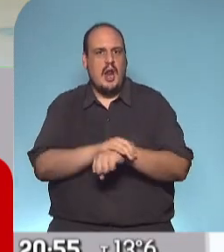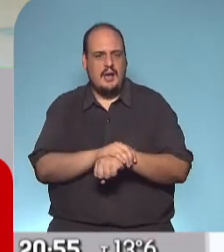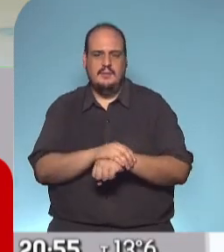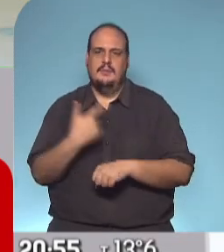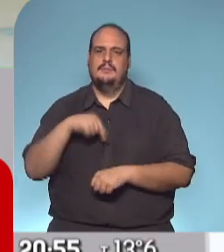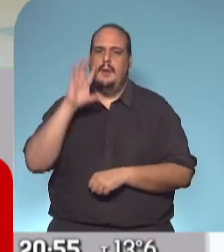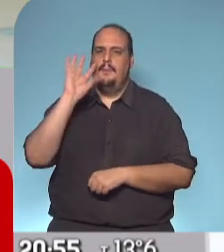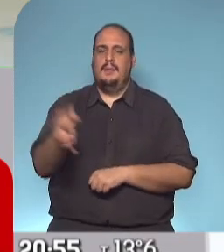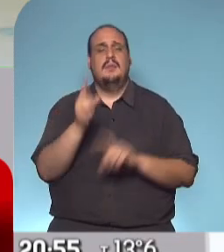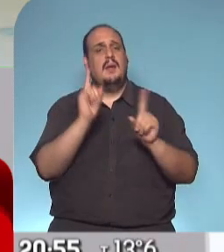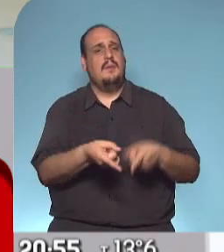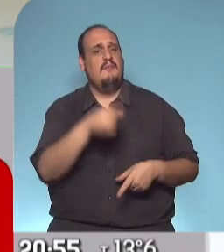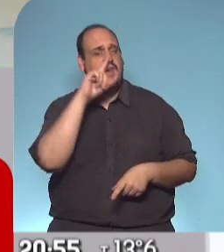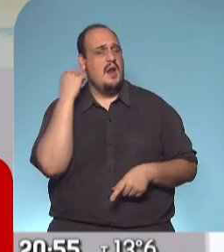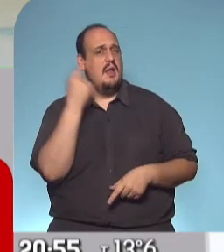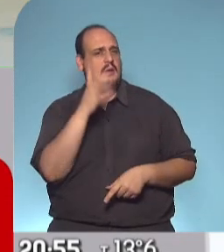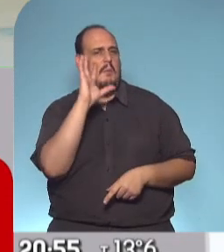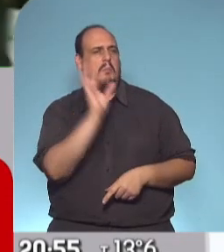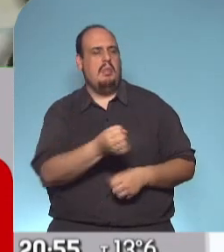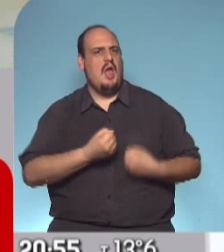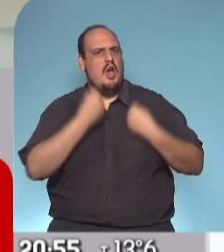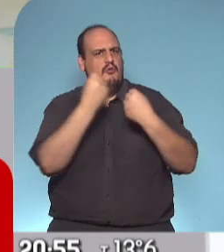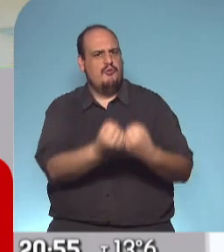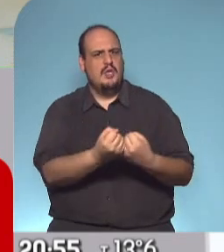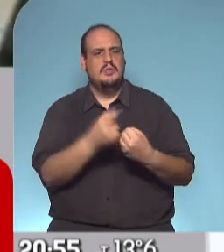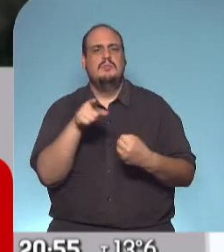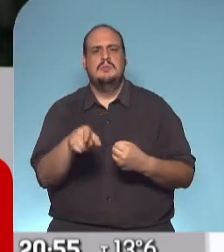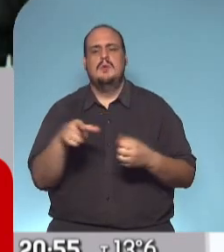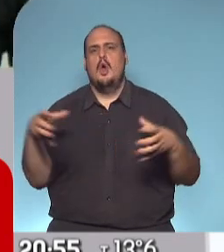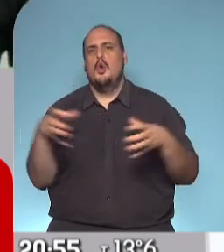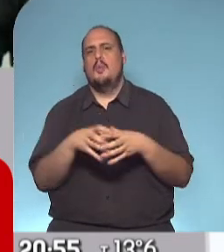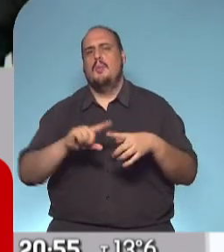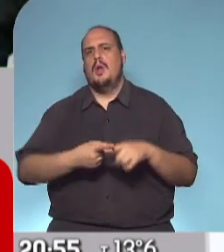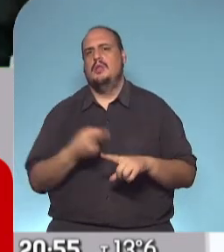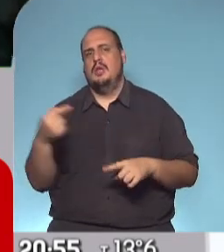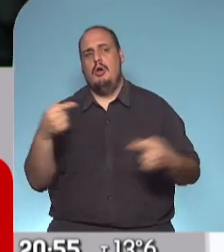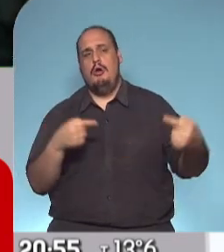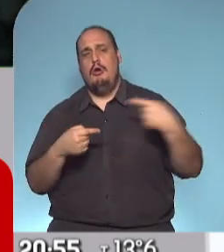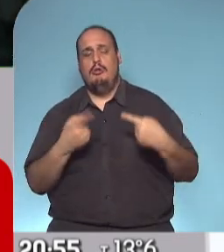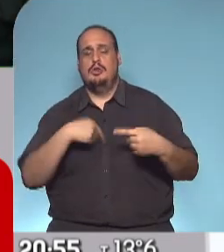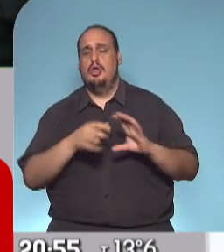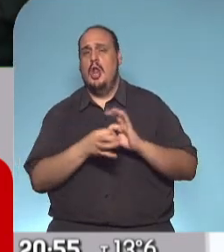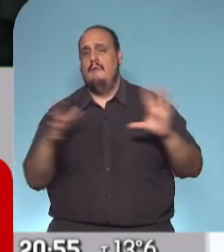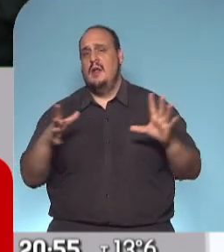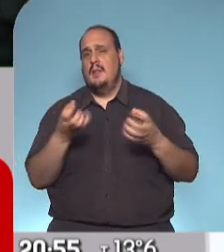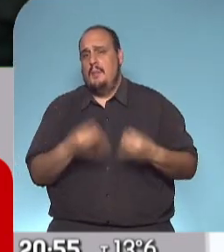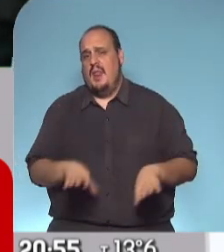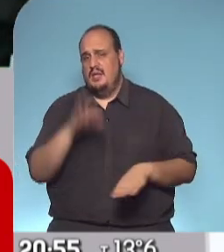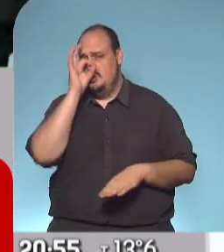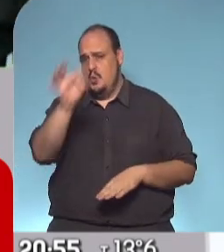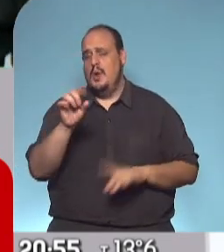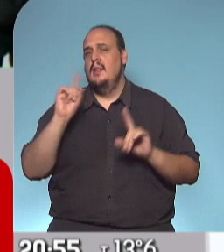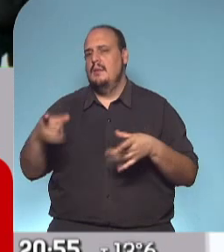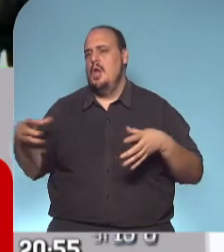se nota en Alberto Fernández, lo escuchábamos hace un rato, hablar con un mensaje hacia la oposición, que nunca perdimos la libertad, y un mensaje hacia la propia